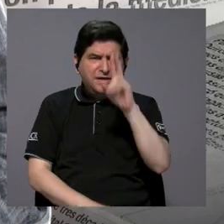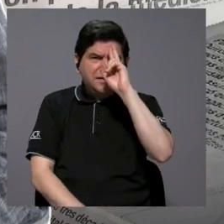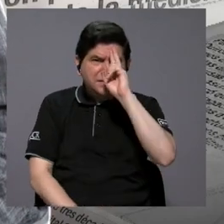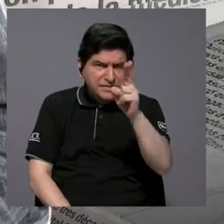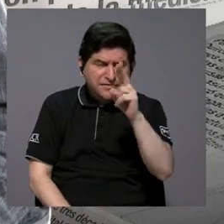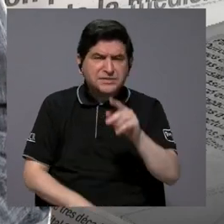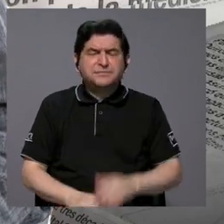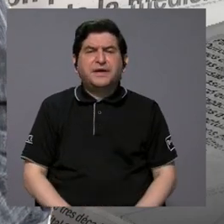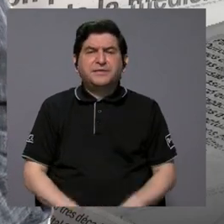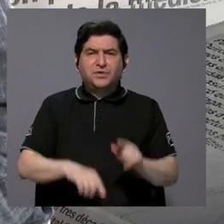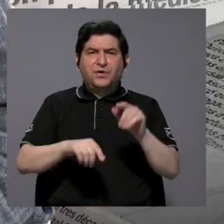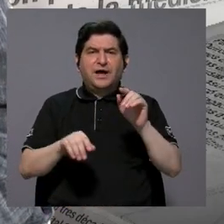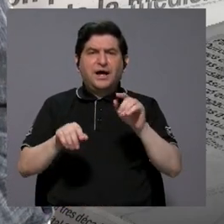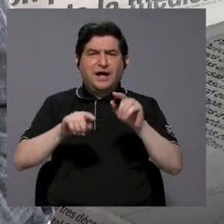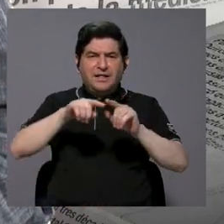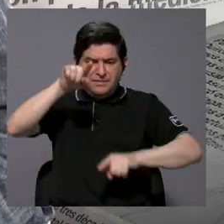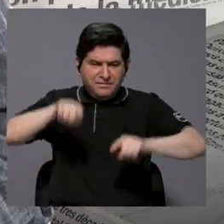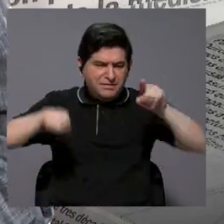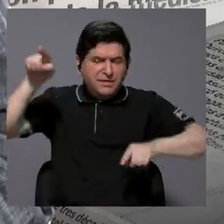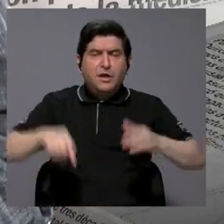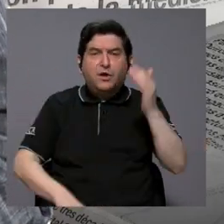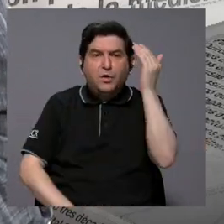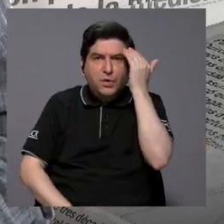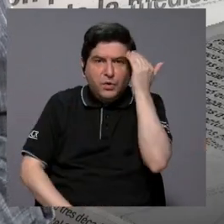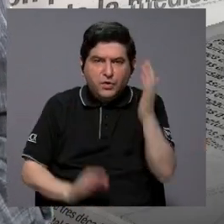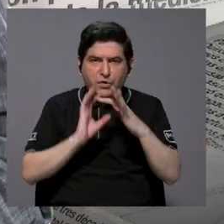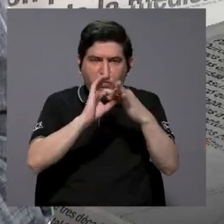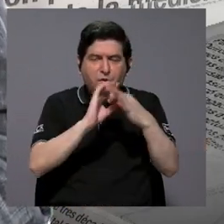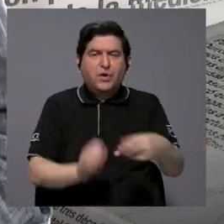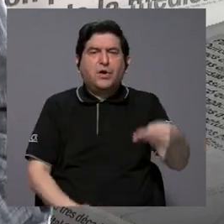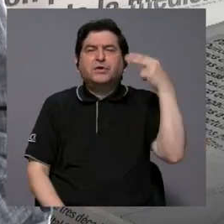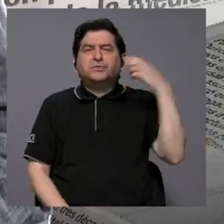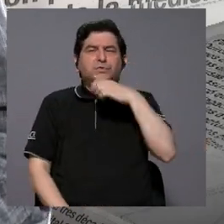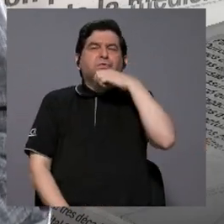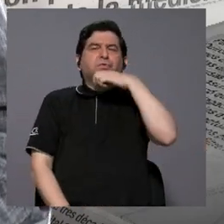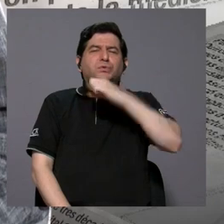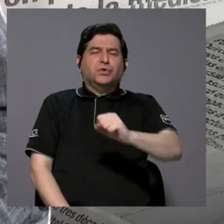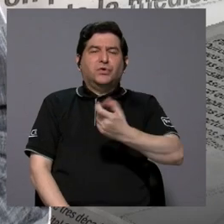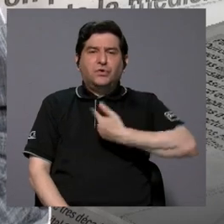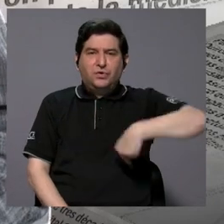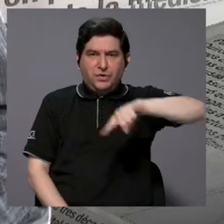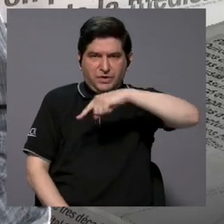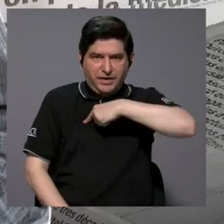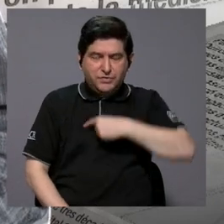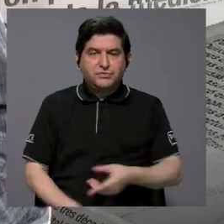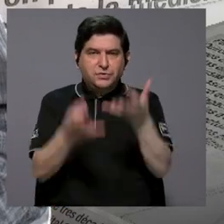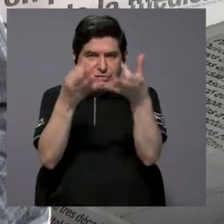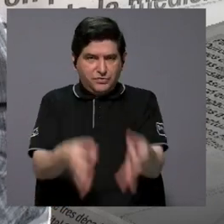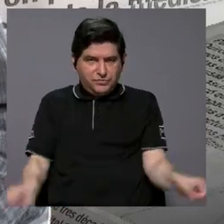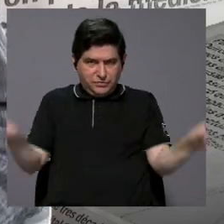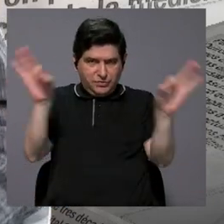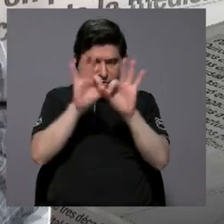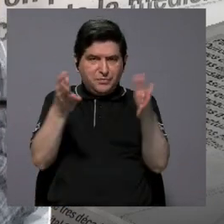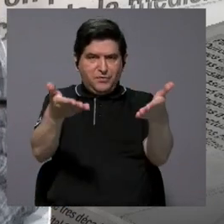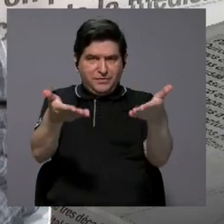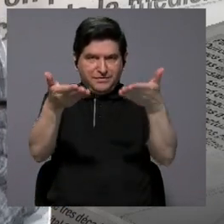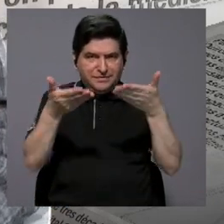respeto a la diversidad, es este conocimiento sobre la historia antigua lo que nos debe ser relevante